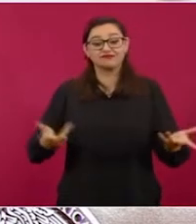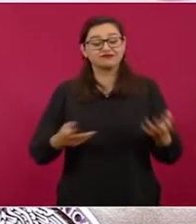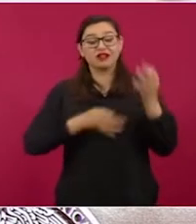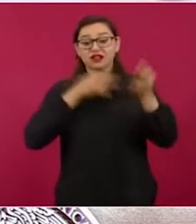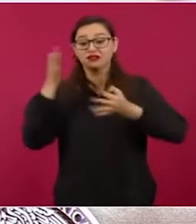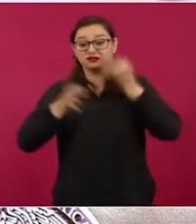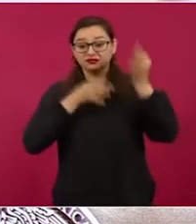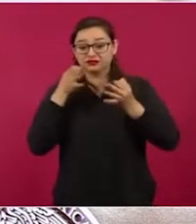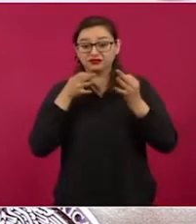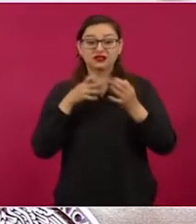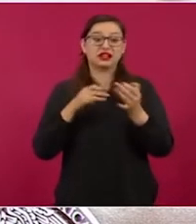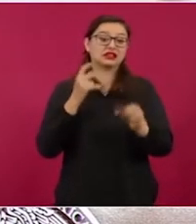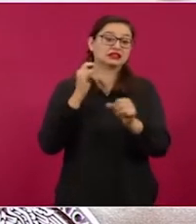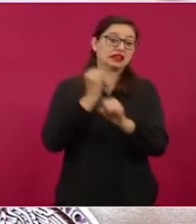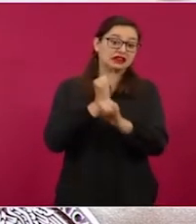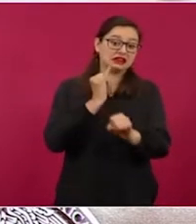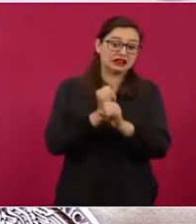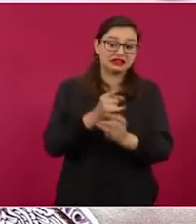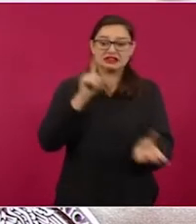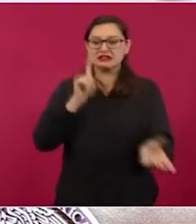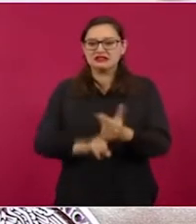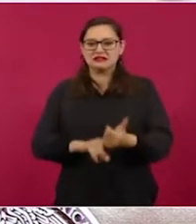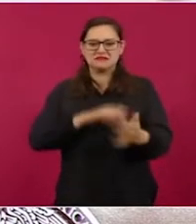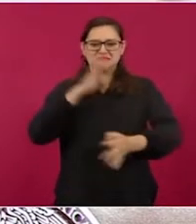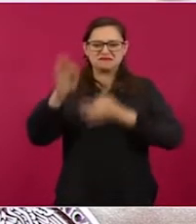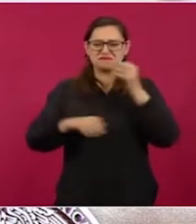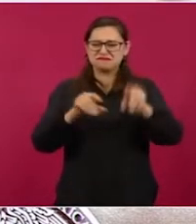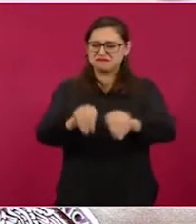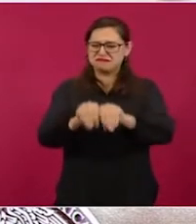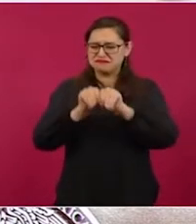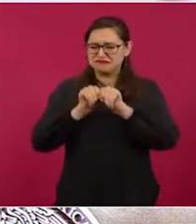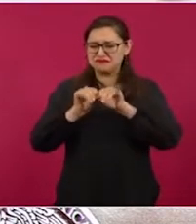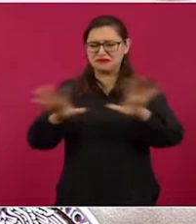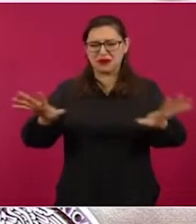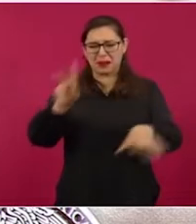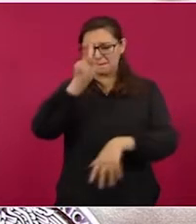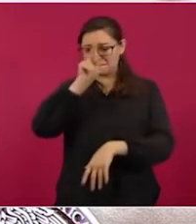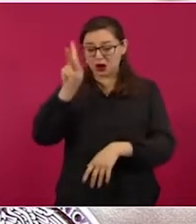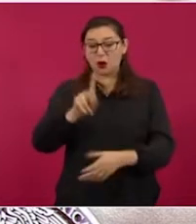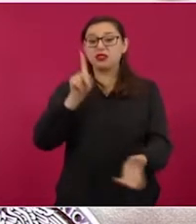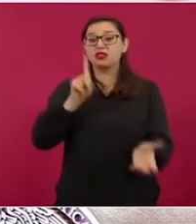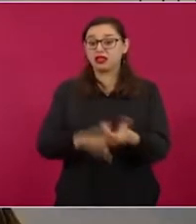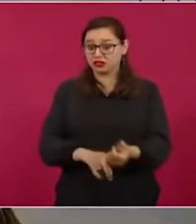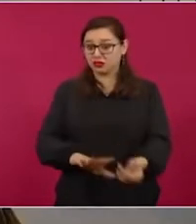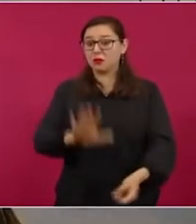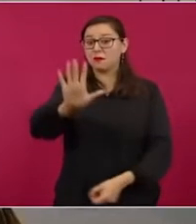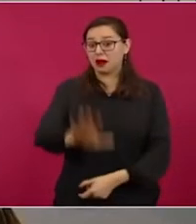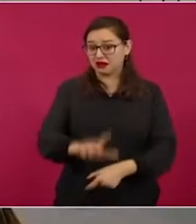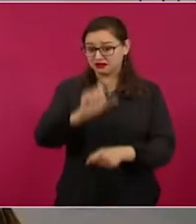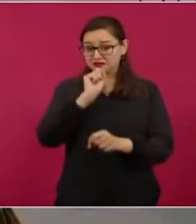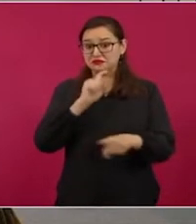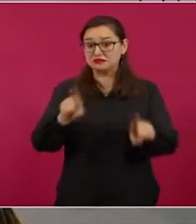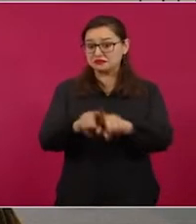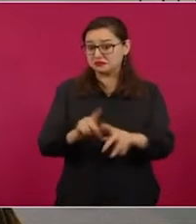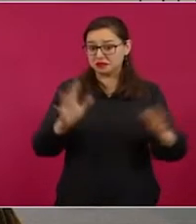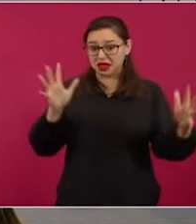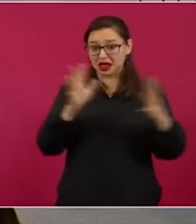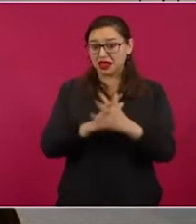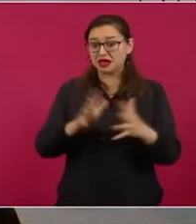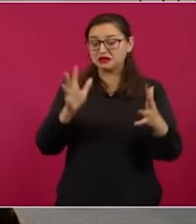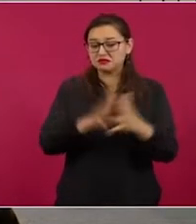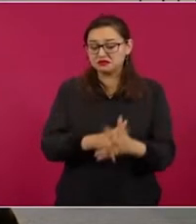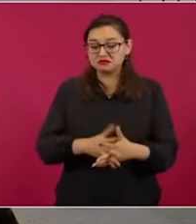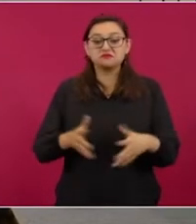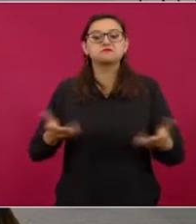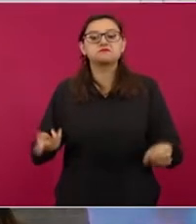sociales se han convertido en una extensión del campo de batalla. Y como en la guerra todo